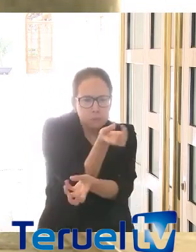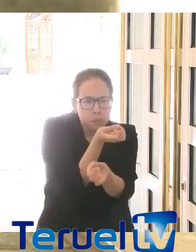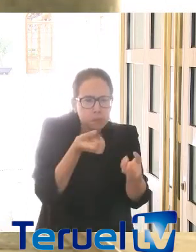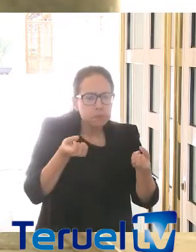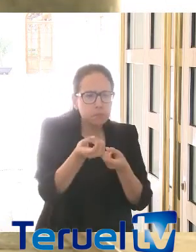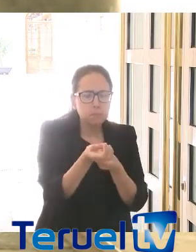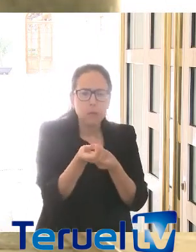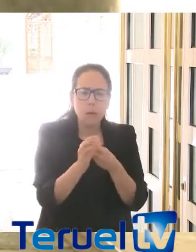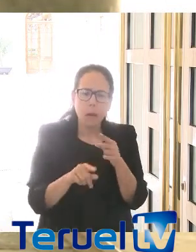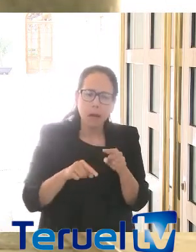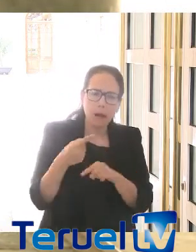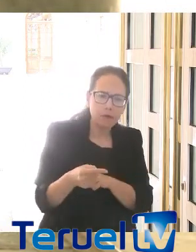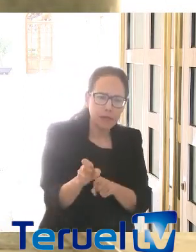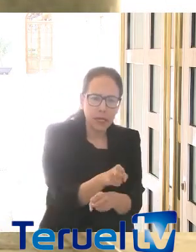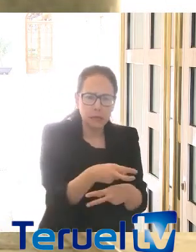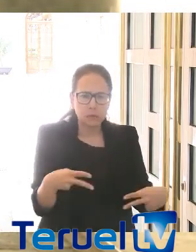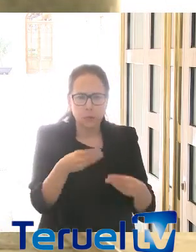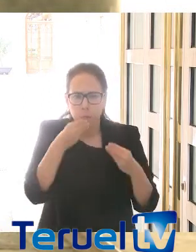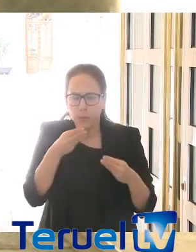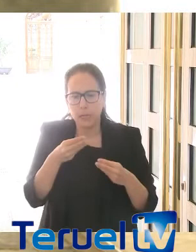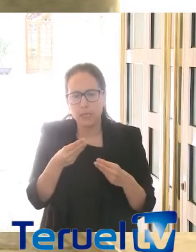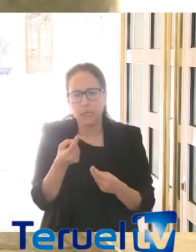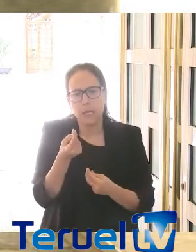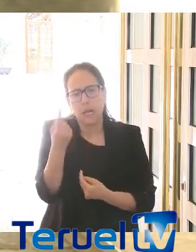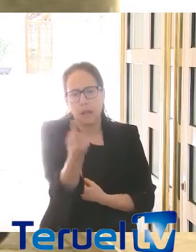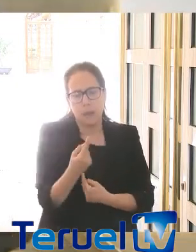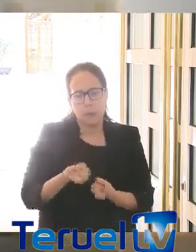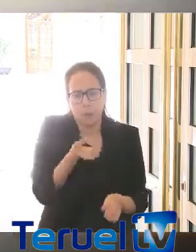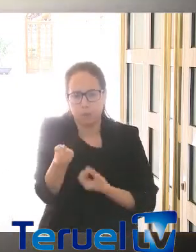aporte lo que pueda a esta causa común. Muchas gracias.